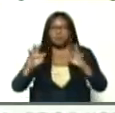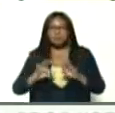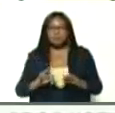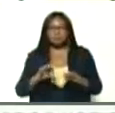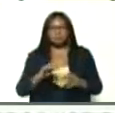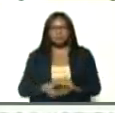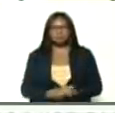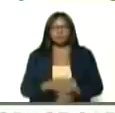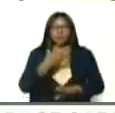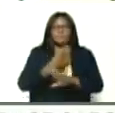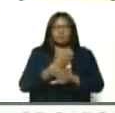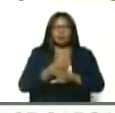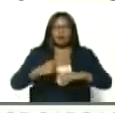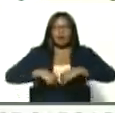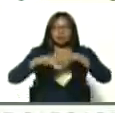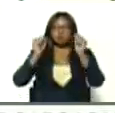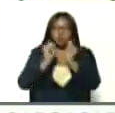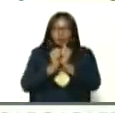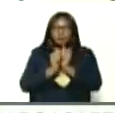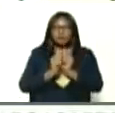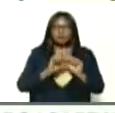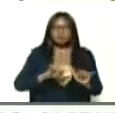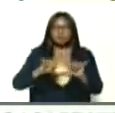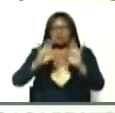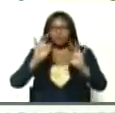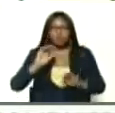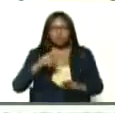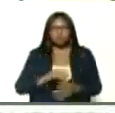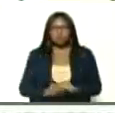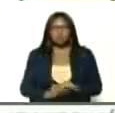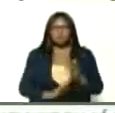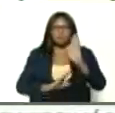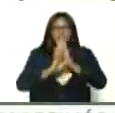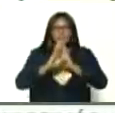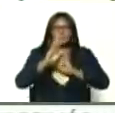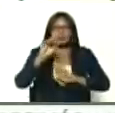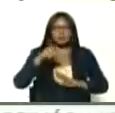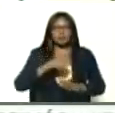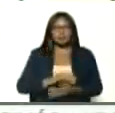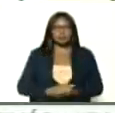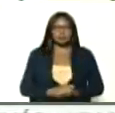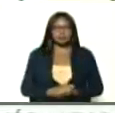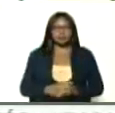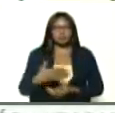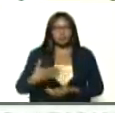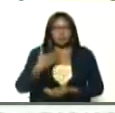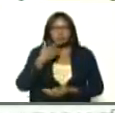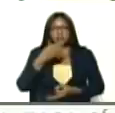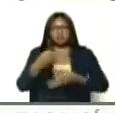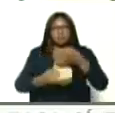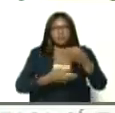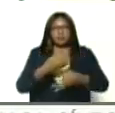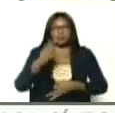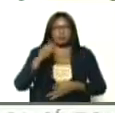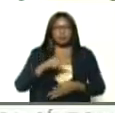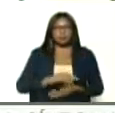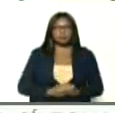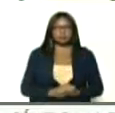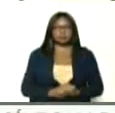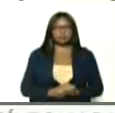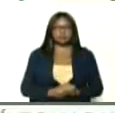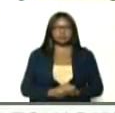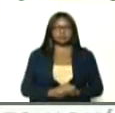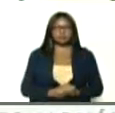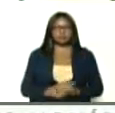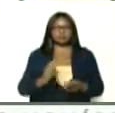Monagas, Anzuategui, también, fue creciendo, y hoy puedo decir, la variante,